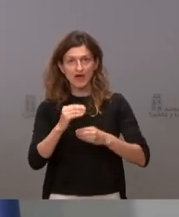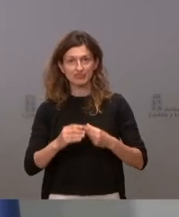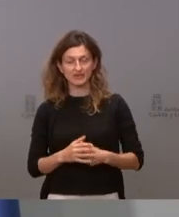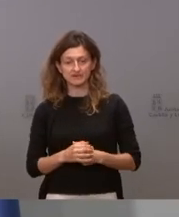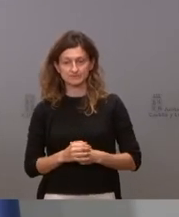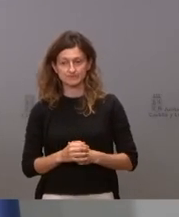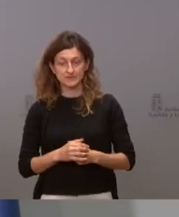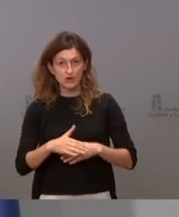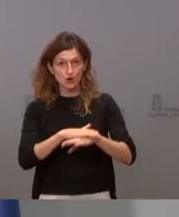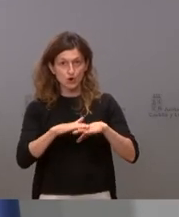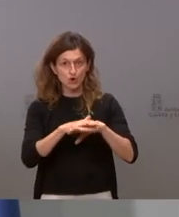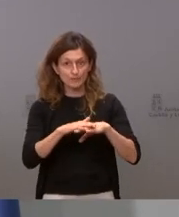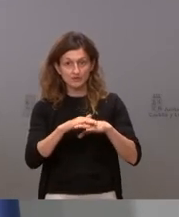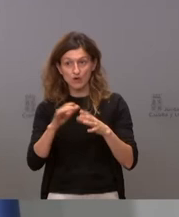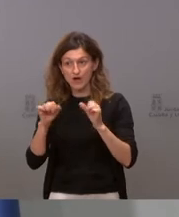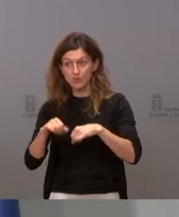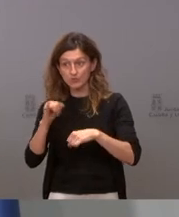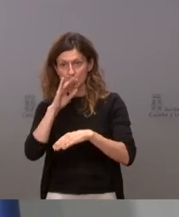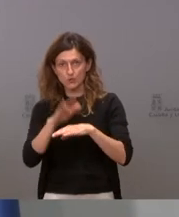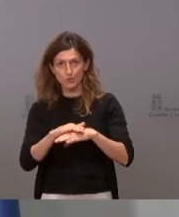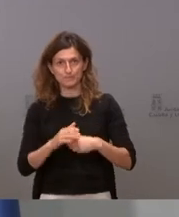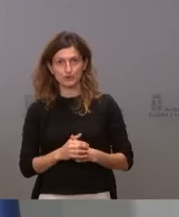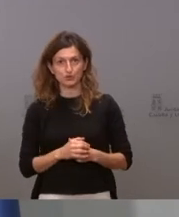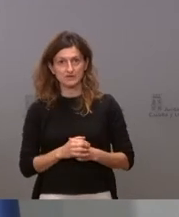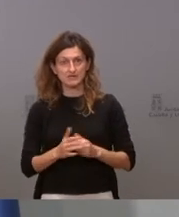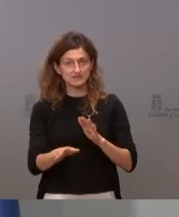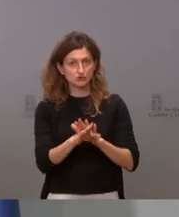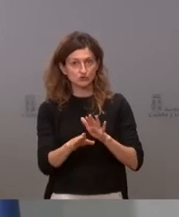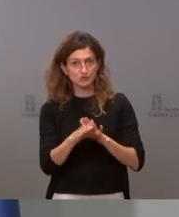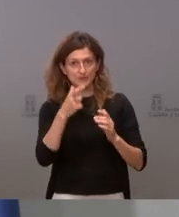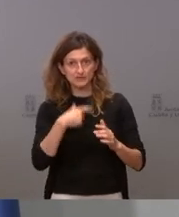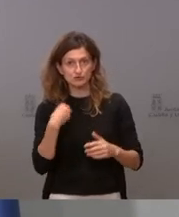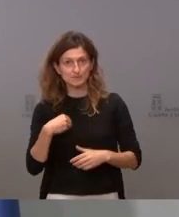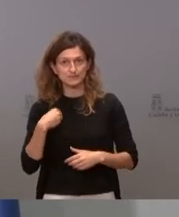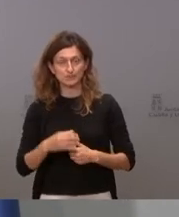lo que hago en mi gobierno cumplir los acuerdos y voy a seguir siendo la misma persona